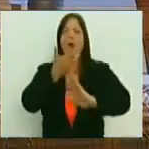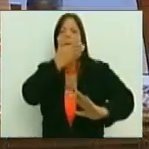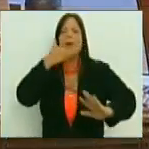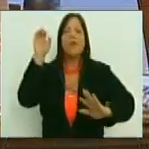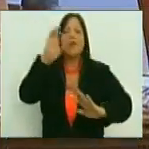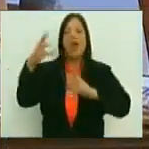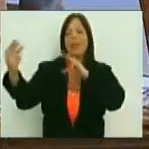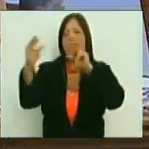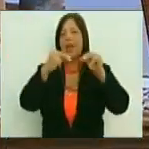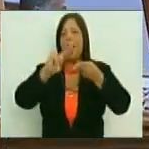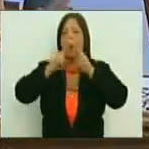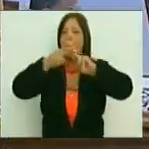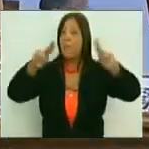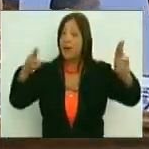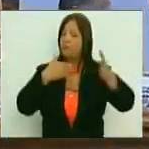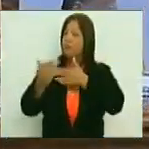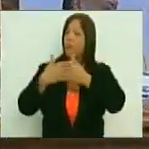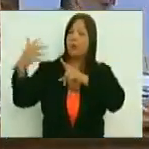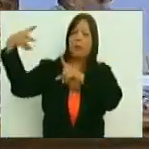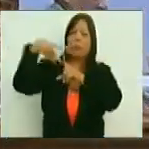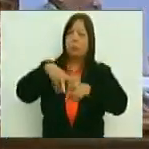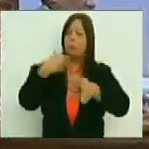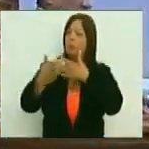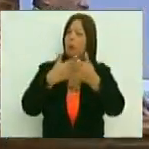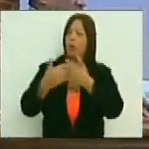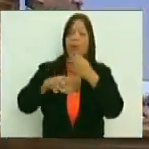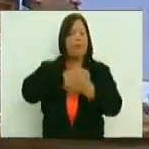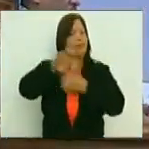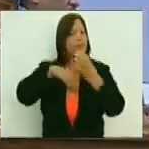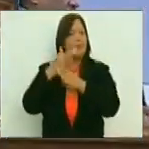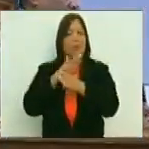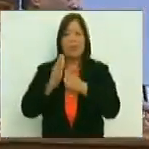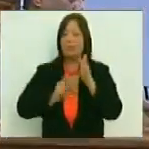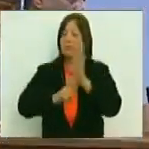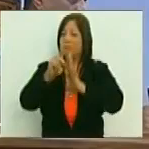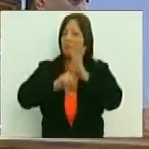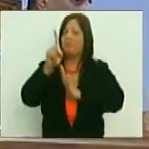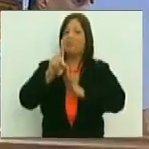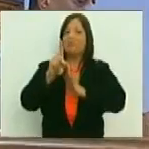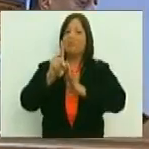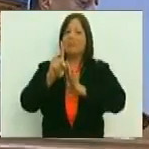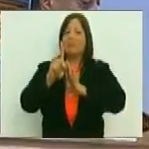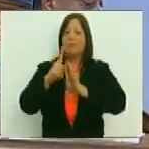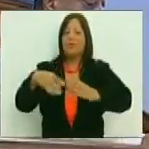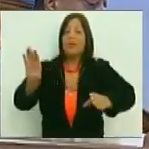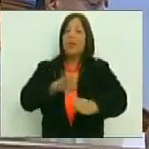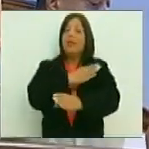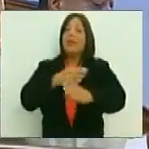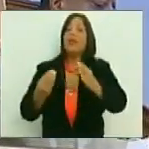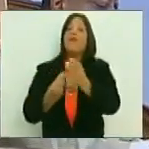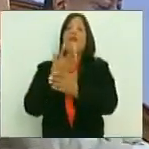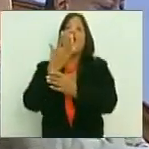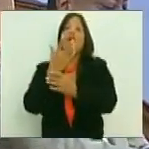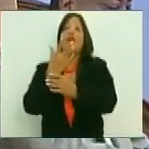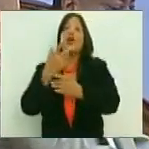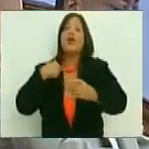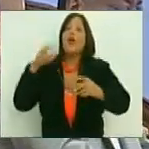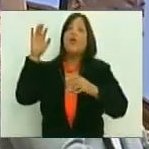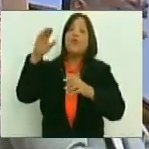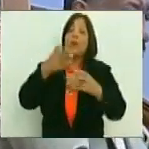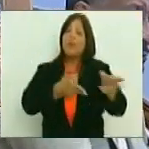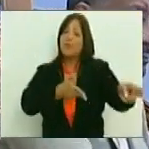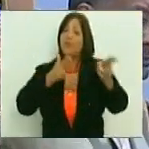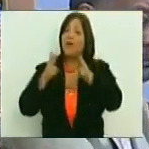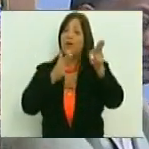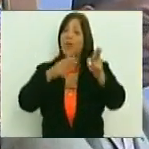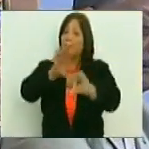través del diálogo y la paz a pesar de las adversidades que nos imponen. Y fui llenando con flores a mi fusil